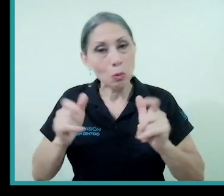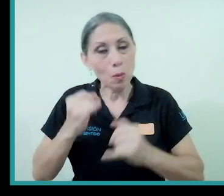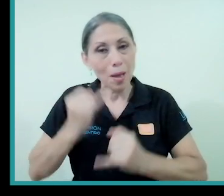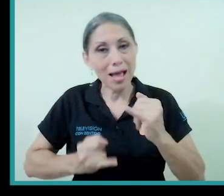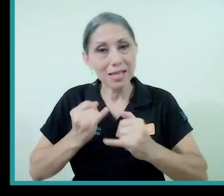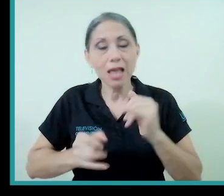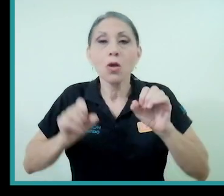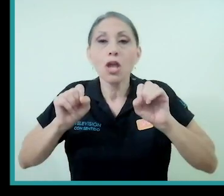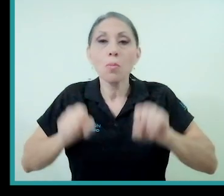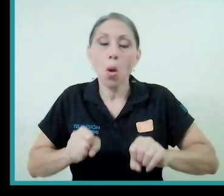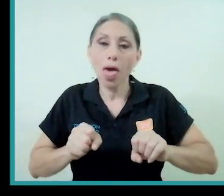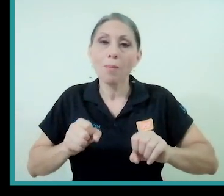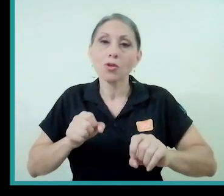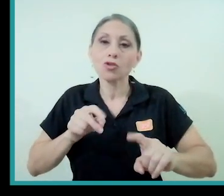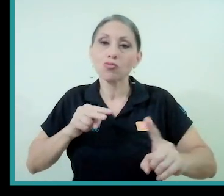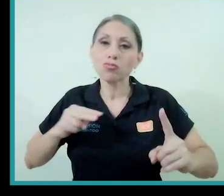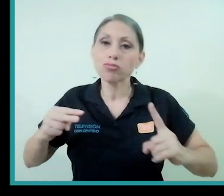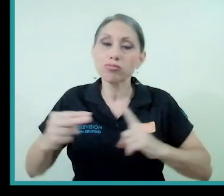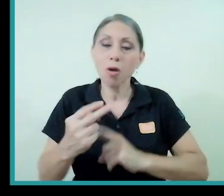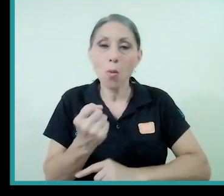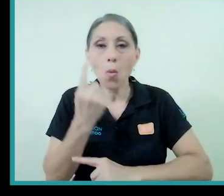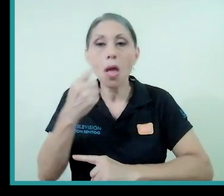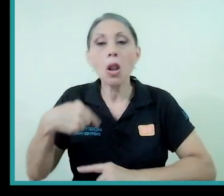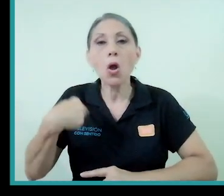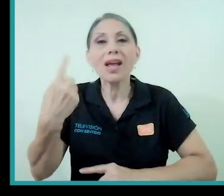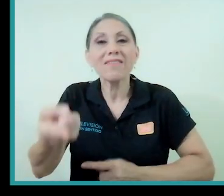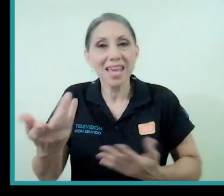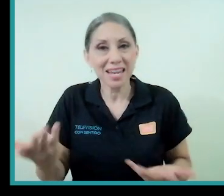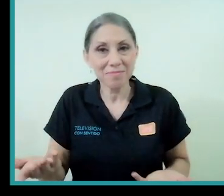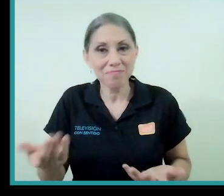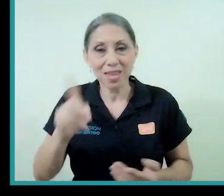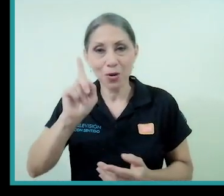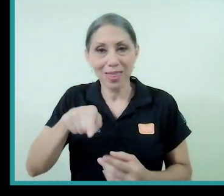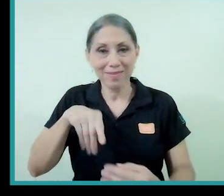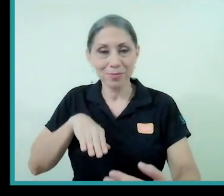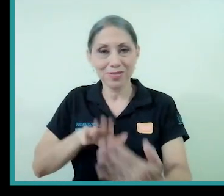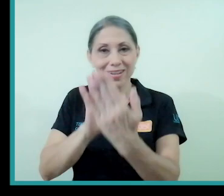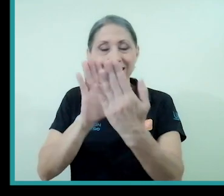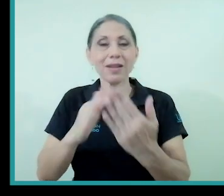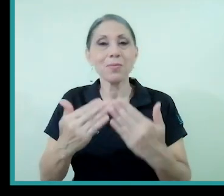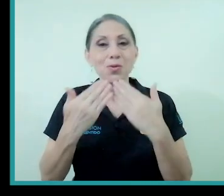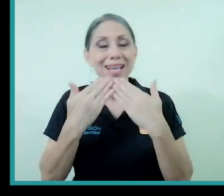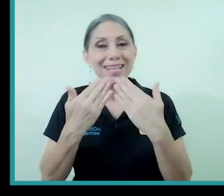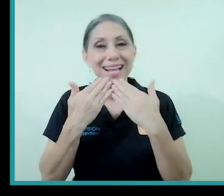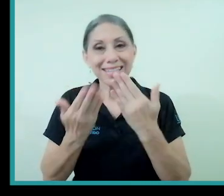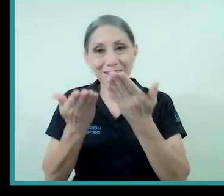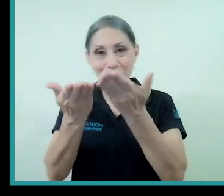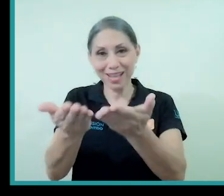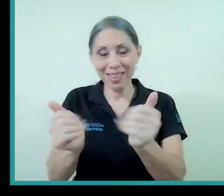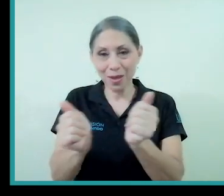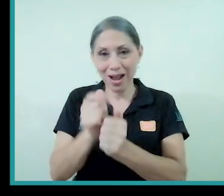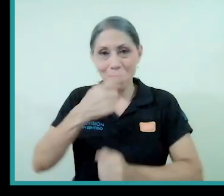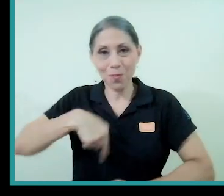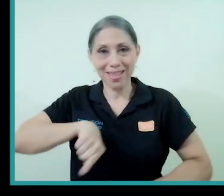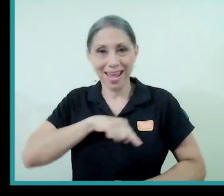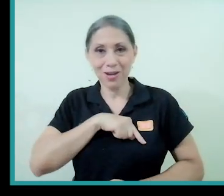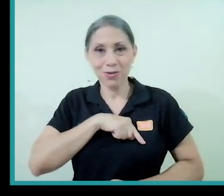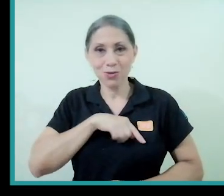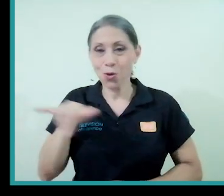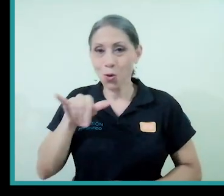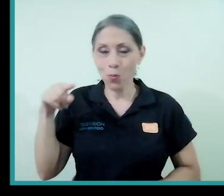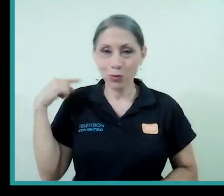hacer una lectura de lo que viene y de lo que vamos a tener que enfrentar muchas gracias a usted por acompañarnos